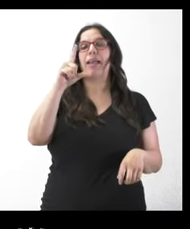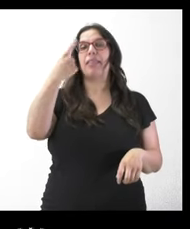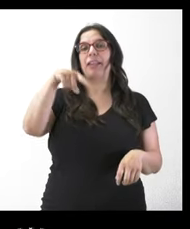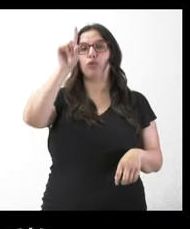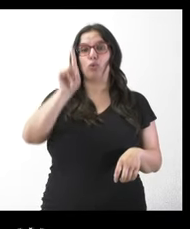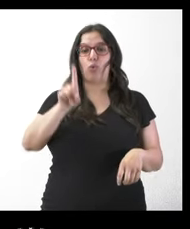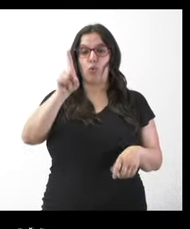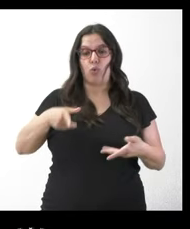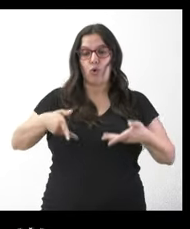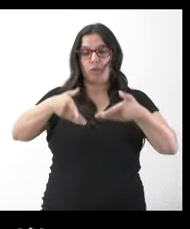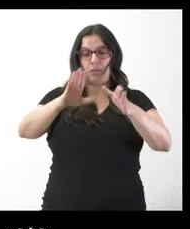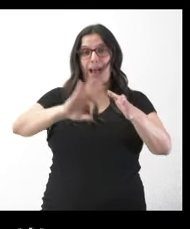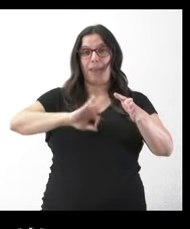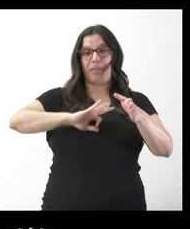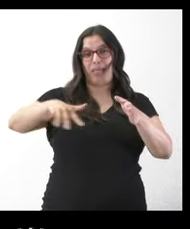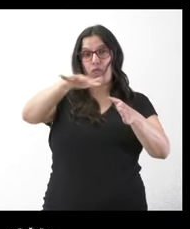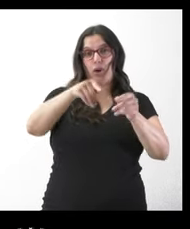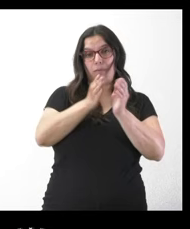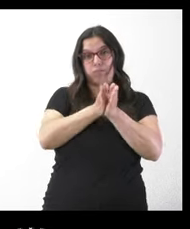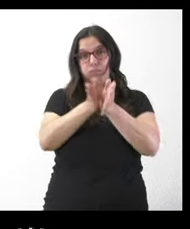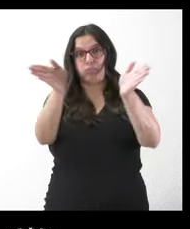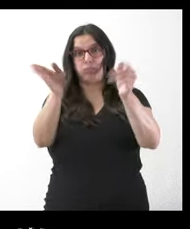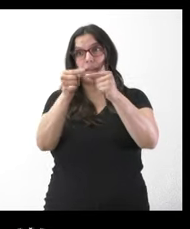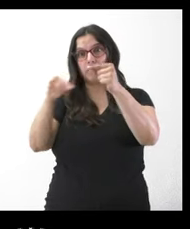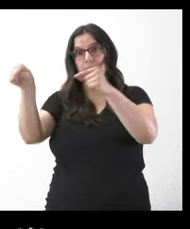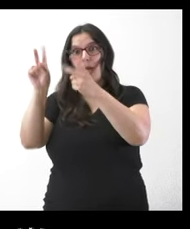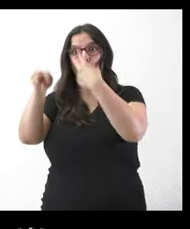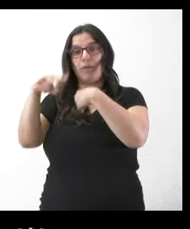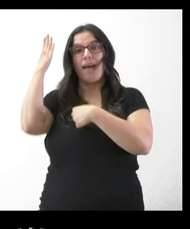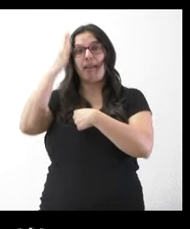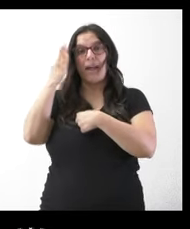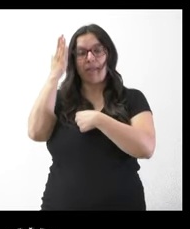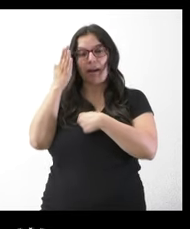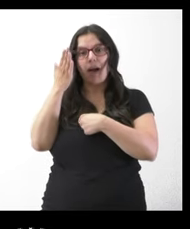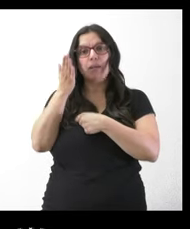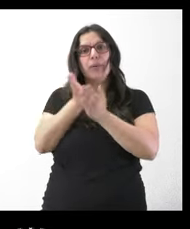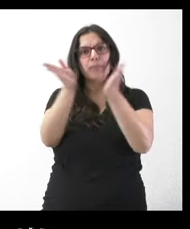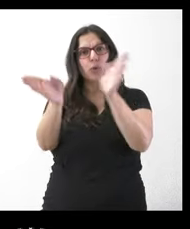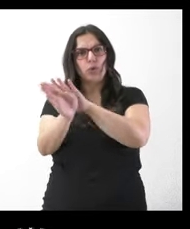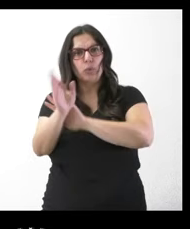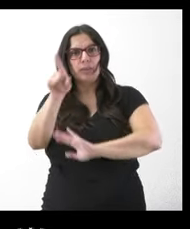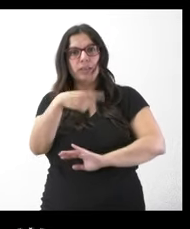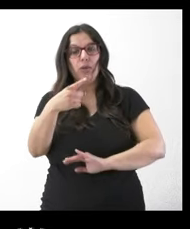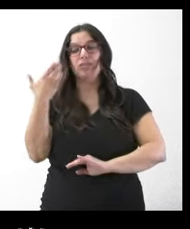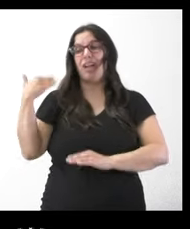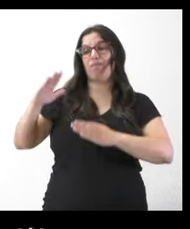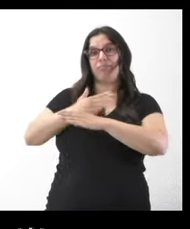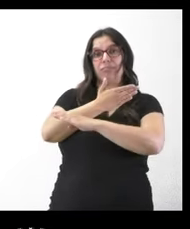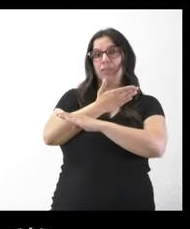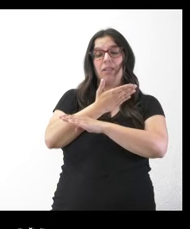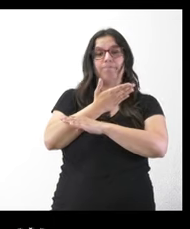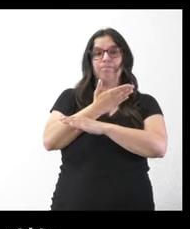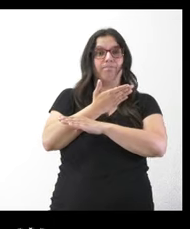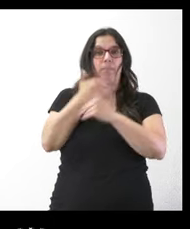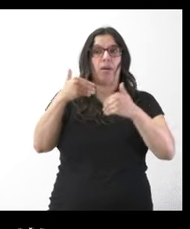Ágreda y Almazán que lanzaría con la Autovía de Navarra es un proyecto que caducó se dejó en la década pasada y no llegó a